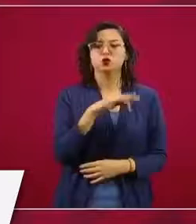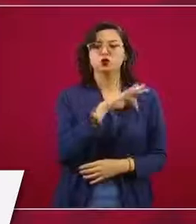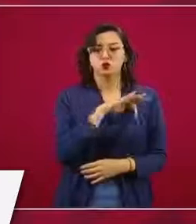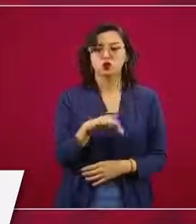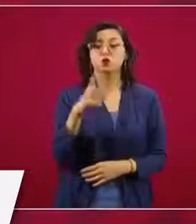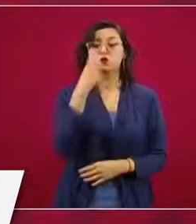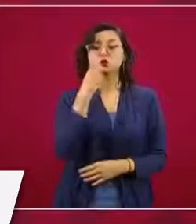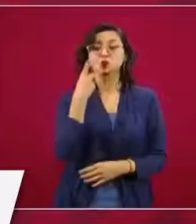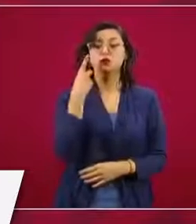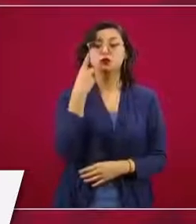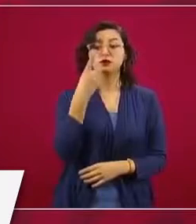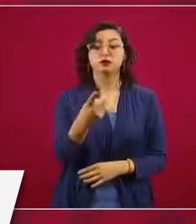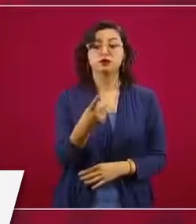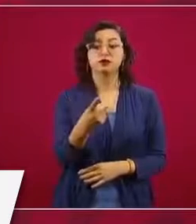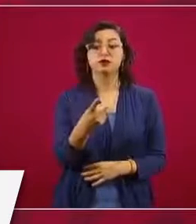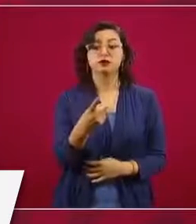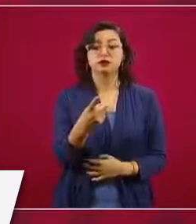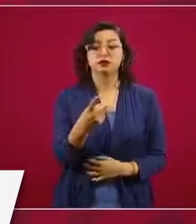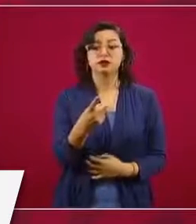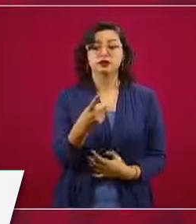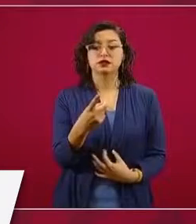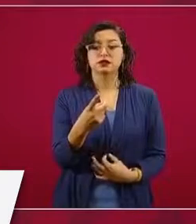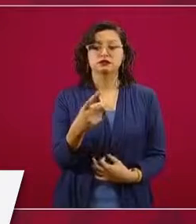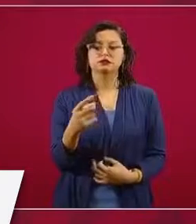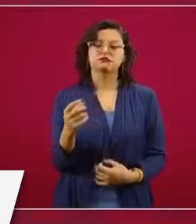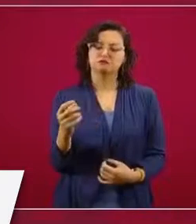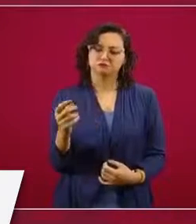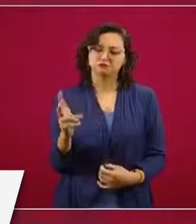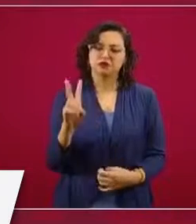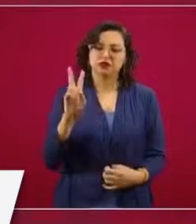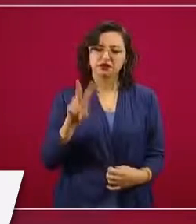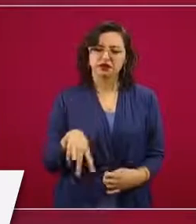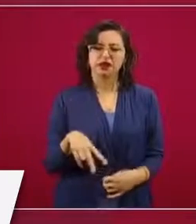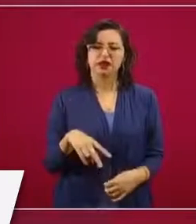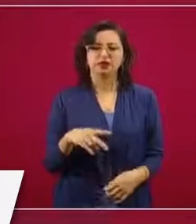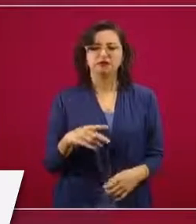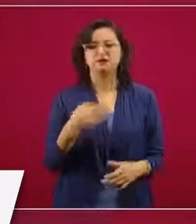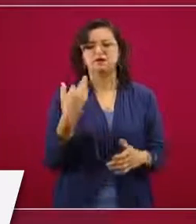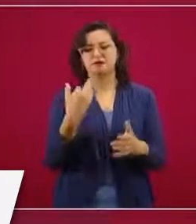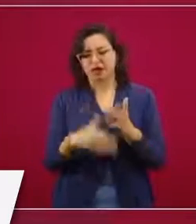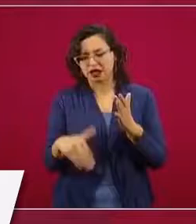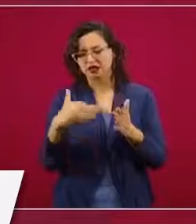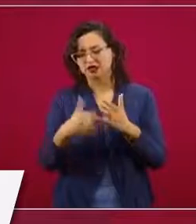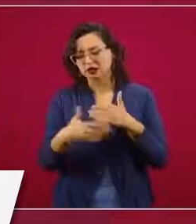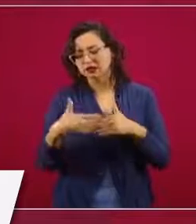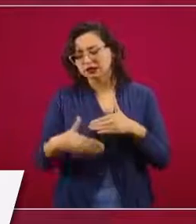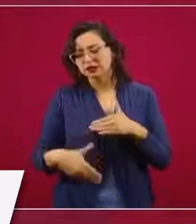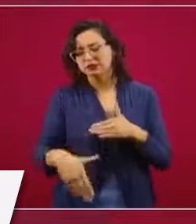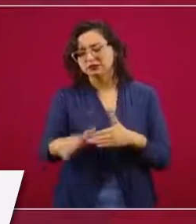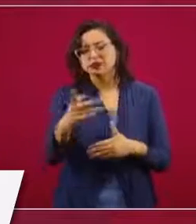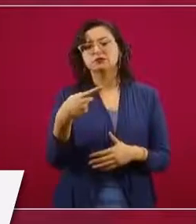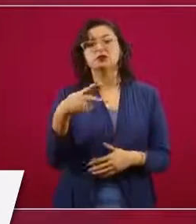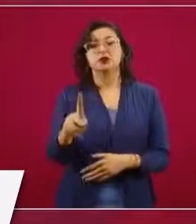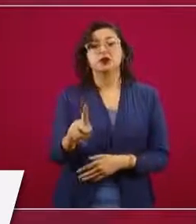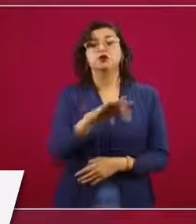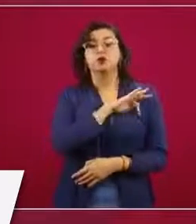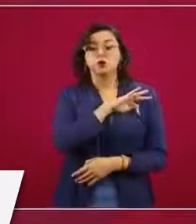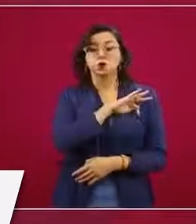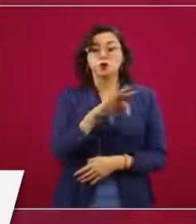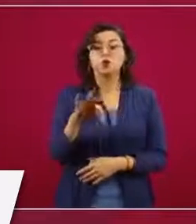todavía falta tiempo, sí puedo